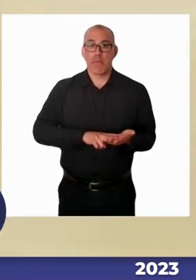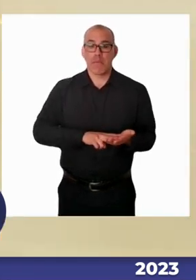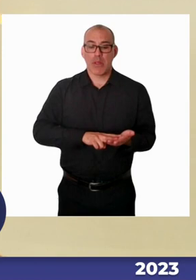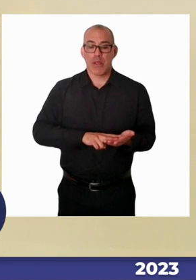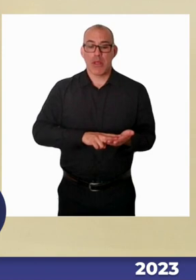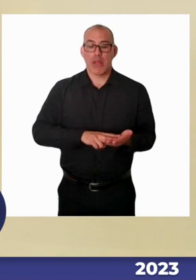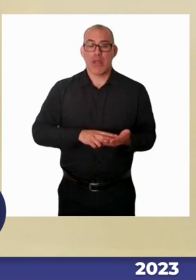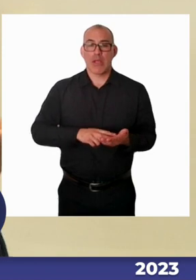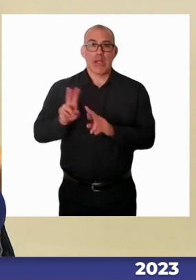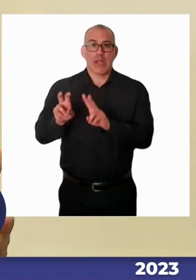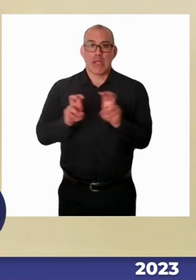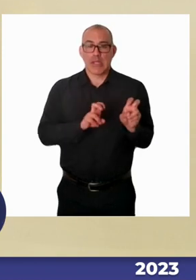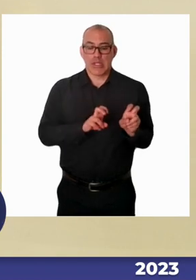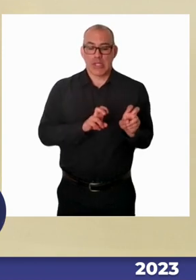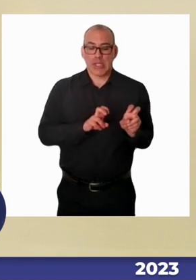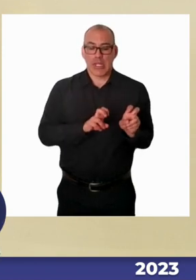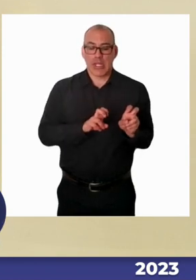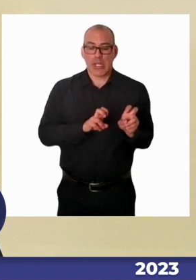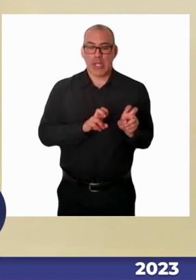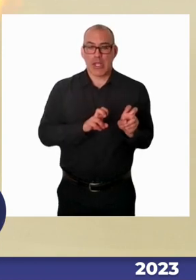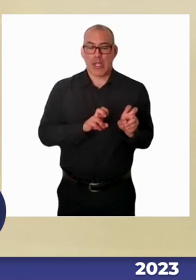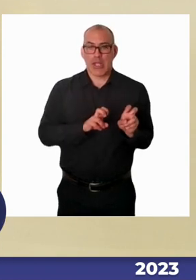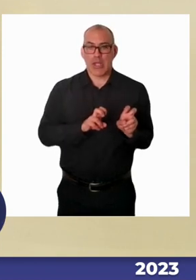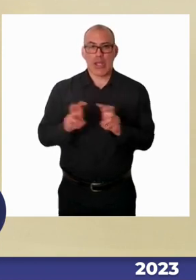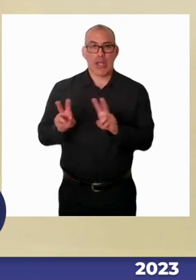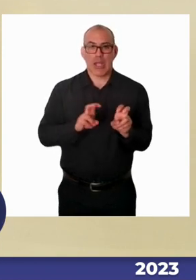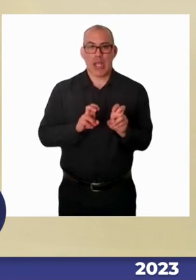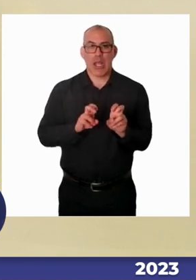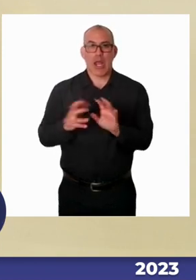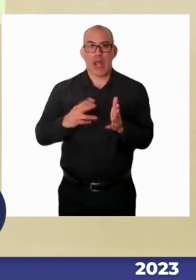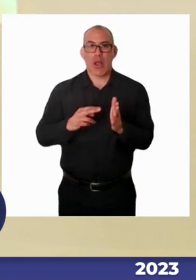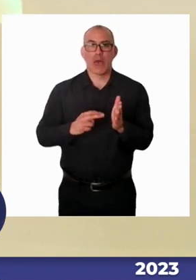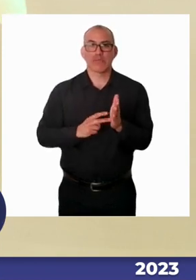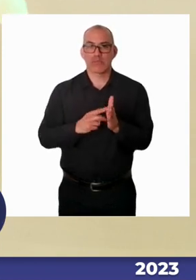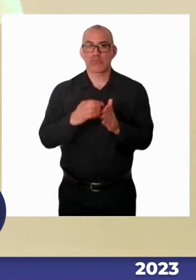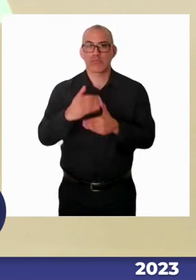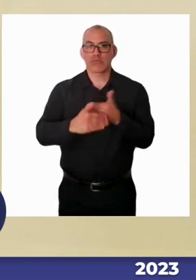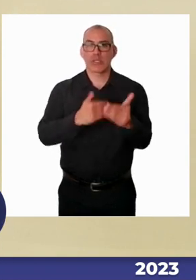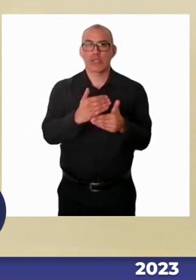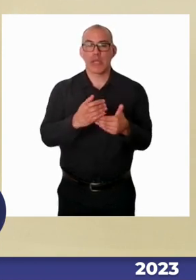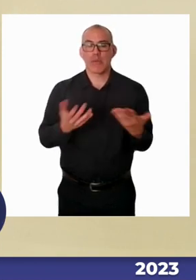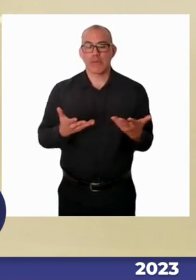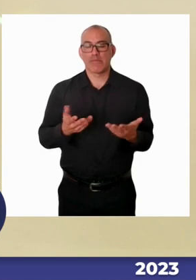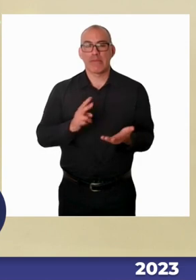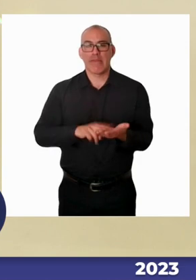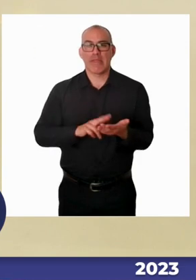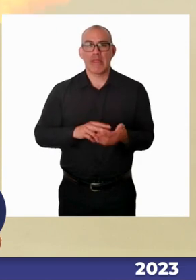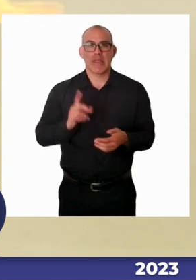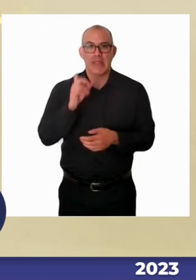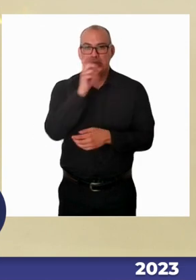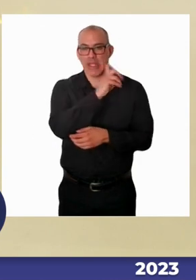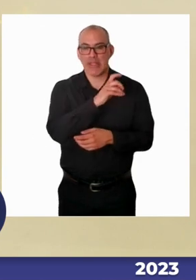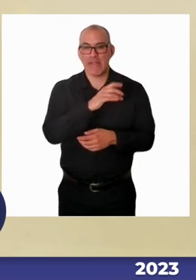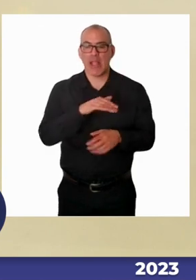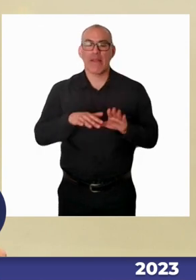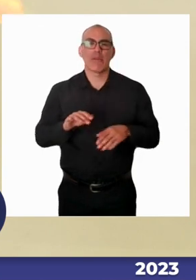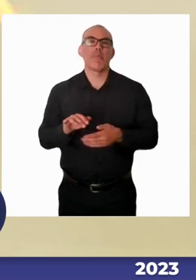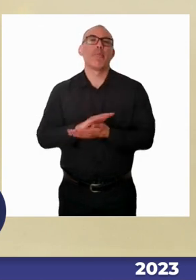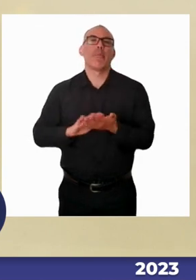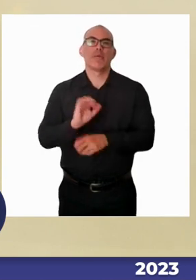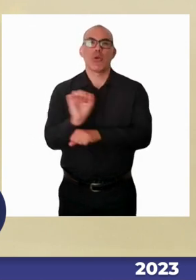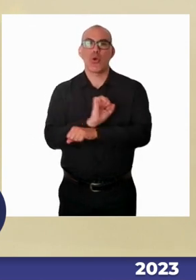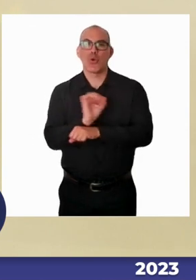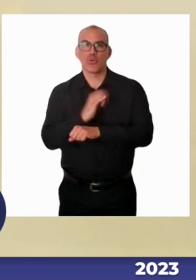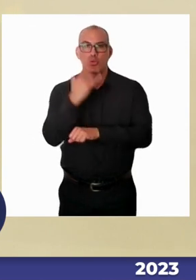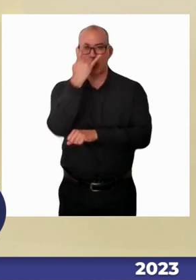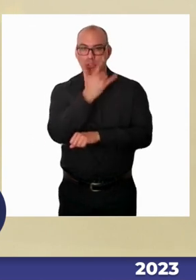provocando diversas realidades. Y en este contexto, fíjate, de realidad, claro, uno dice, escuelas especiales no, no deberían